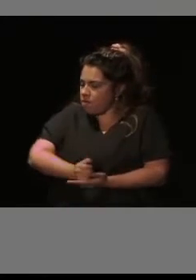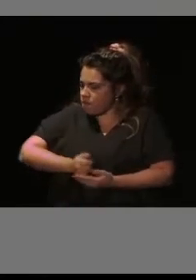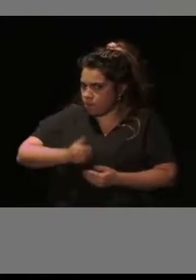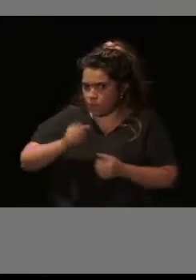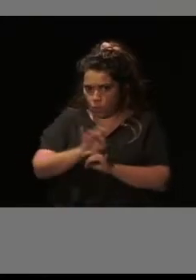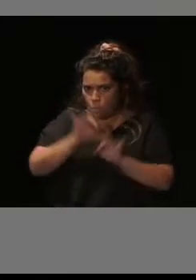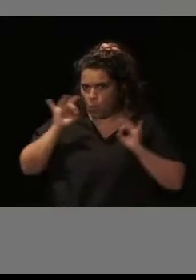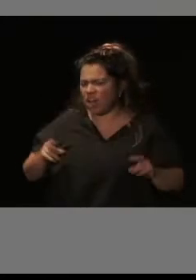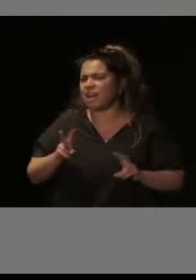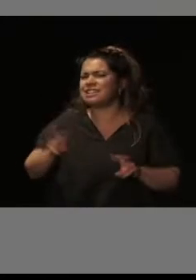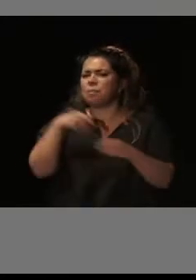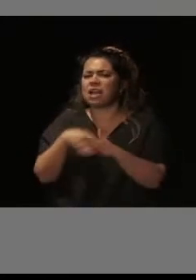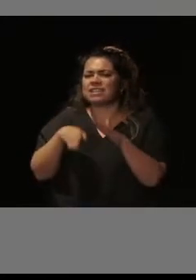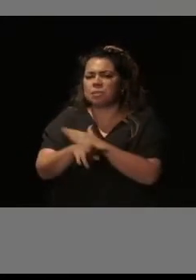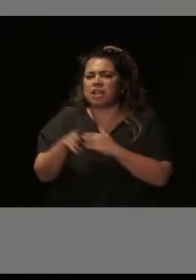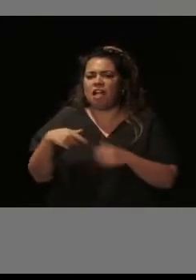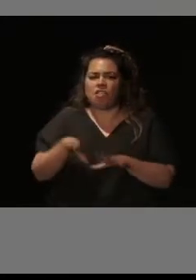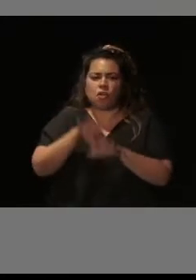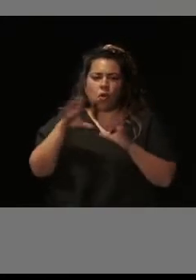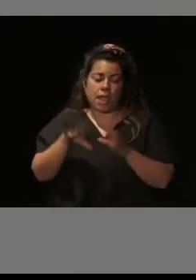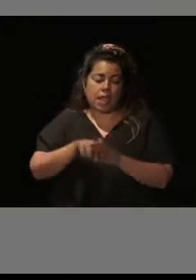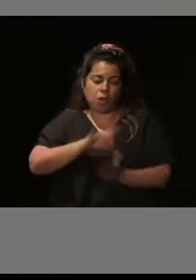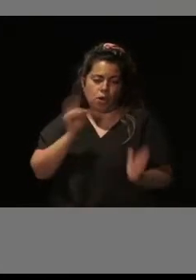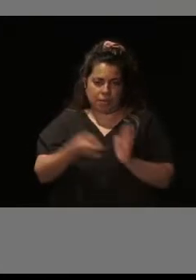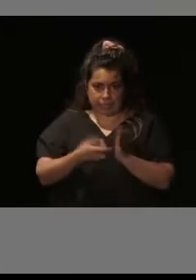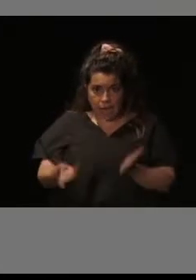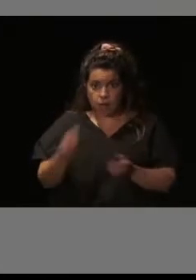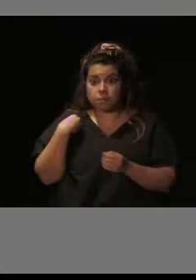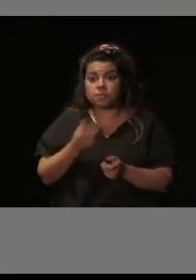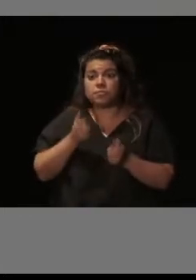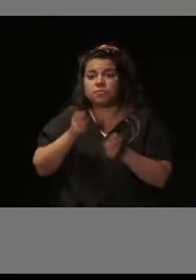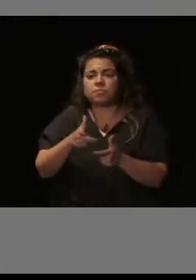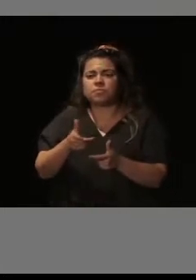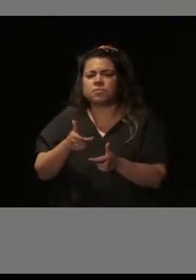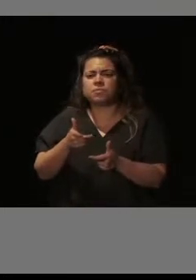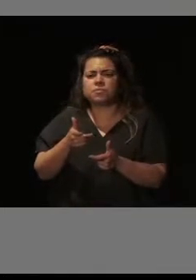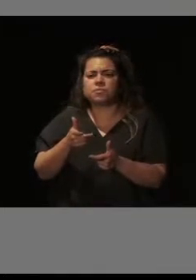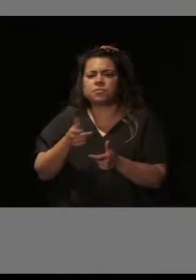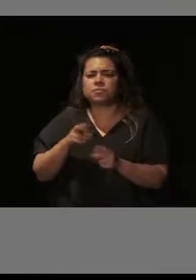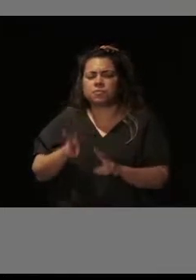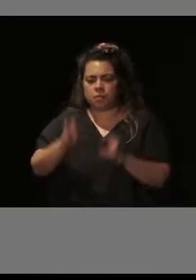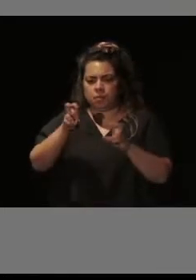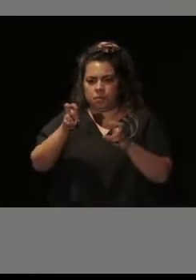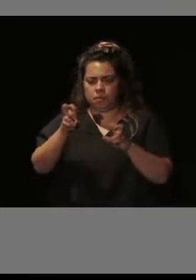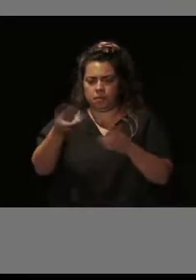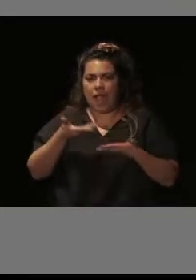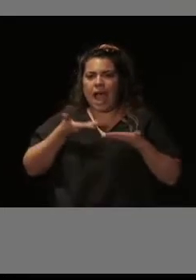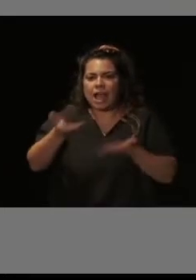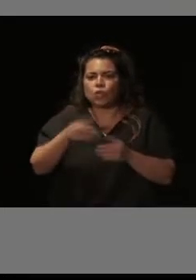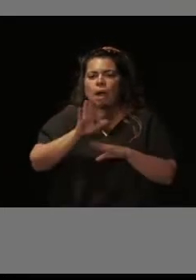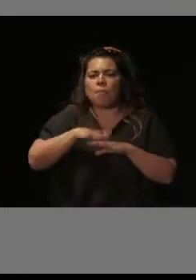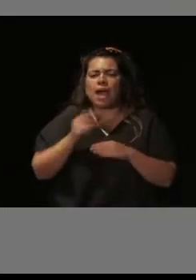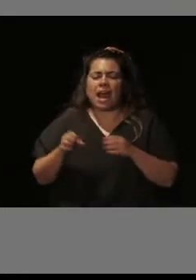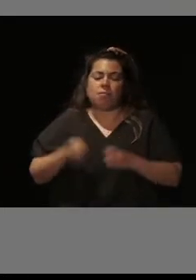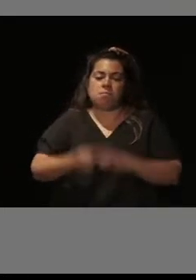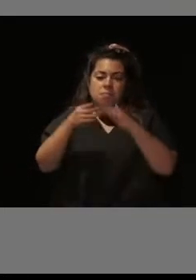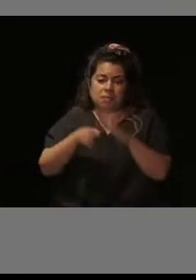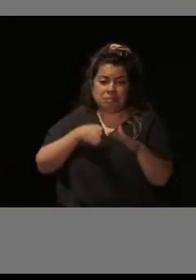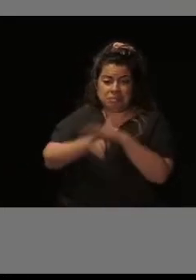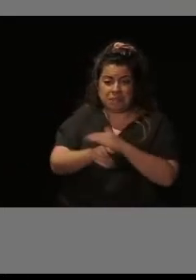accesibilidad universal. Lo primero que se hizo fue incrementar el porcentaje de ayuda para la mejora de la accesibilidad de los edificios al